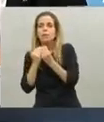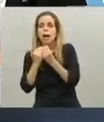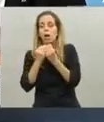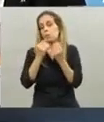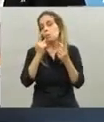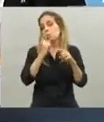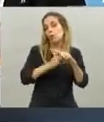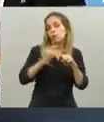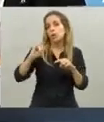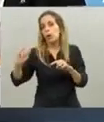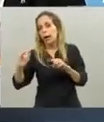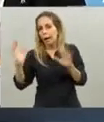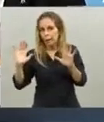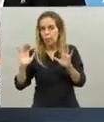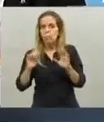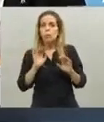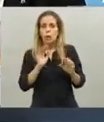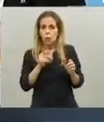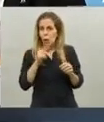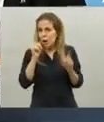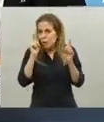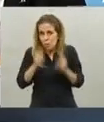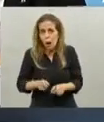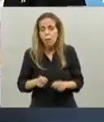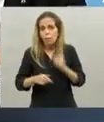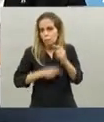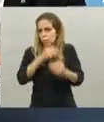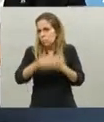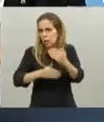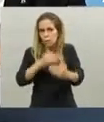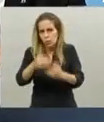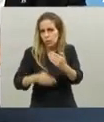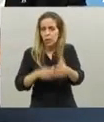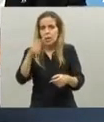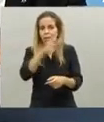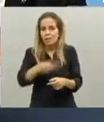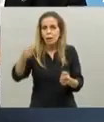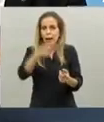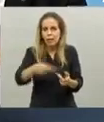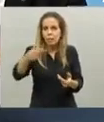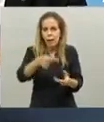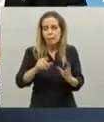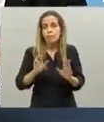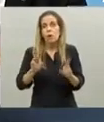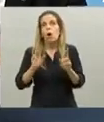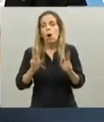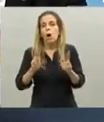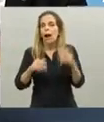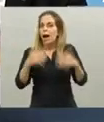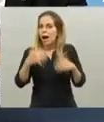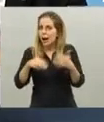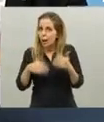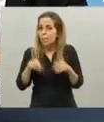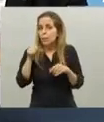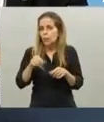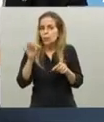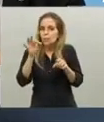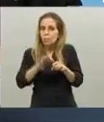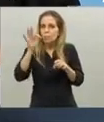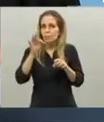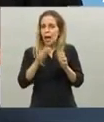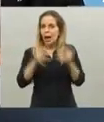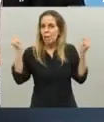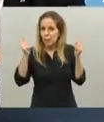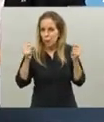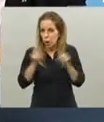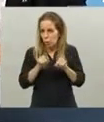Y por supuesto, vamos a seguir y sumar más testeo. A partir de las próximas semanas, esperemos lo antes posible, se van a sumar los testes, que son más rápidos, que anunció